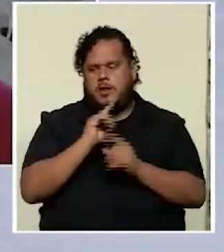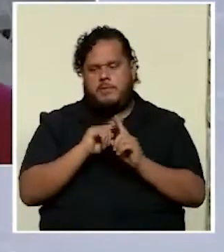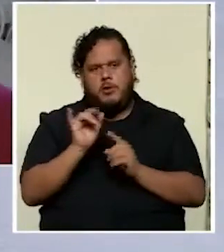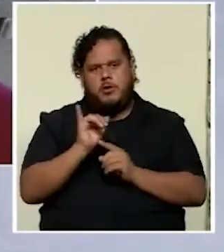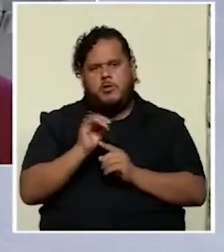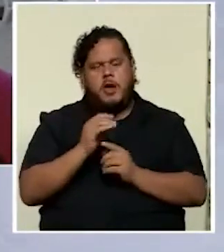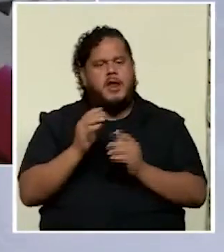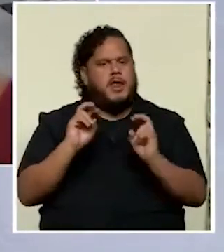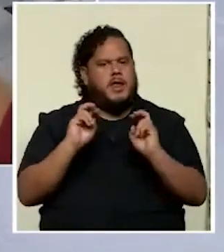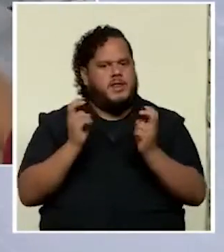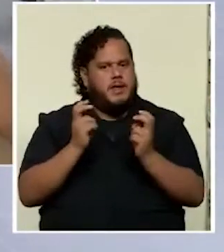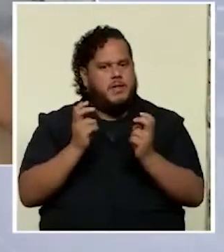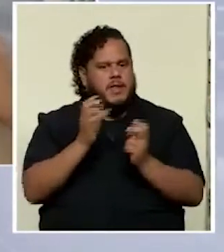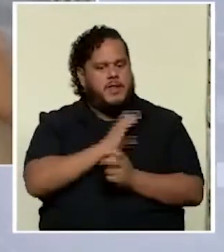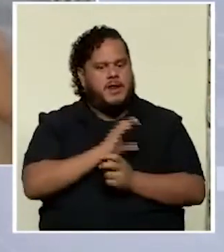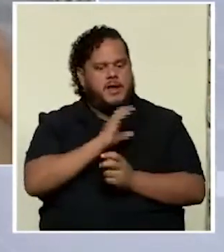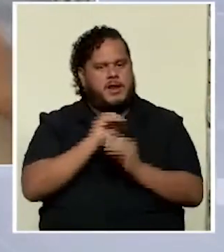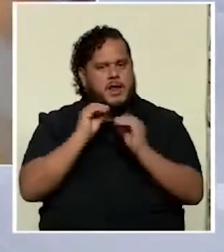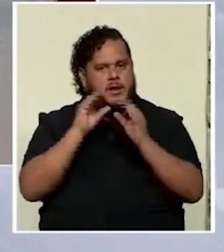tema de la calidad de los docentes